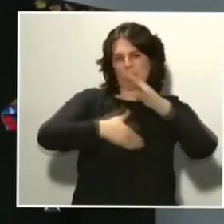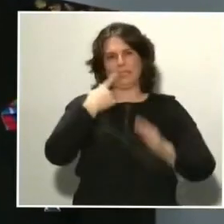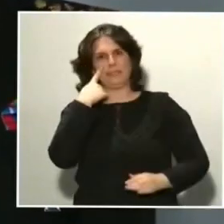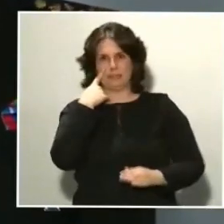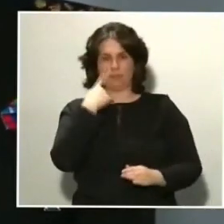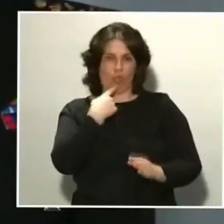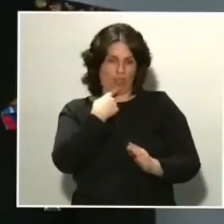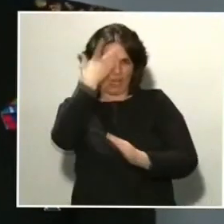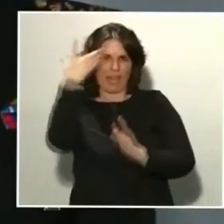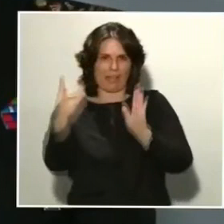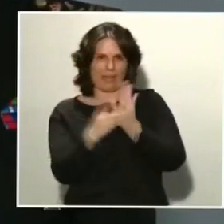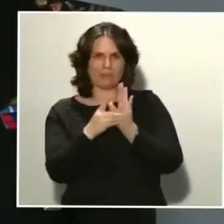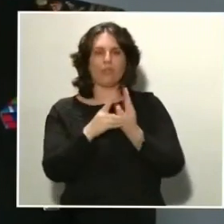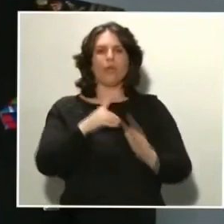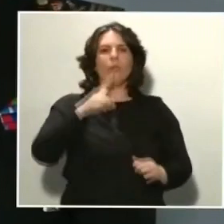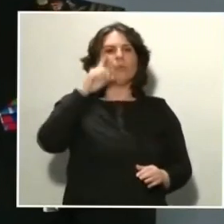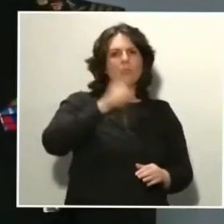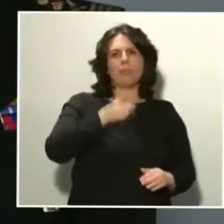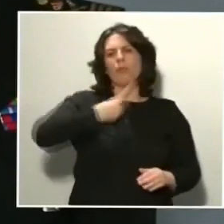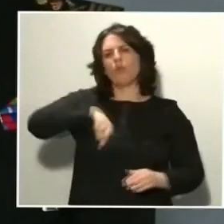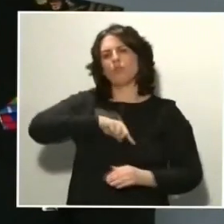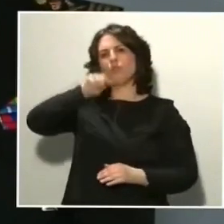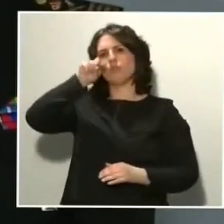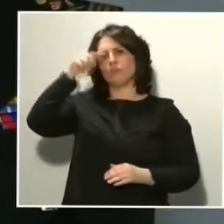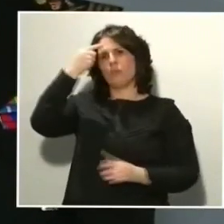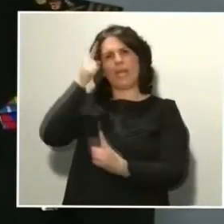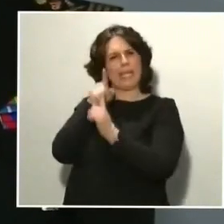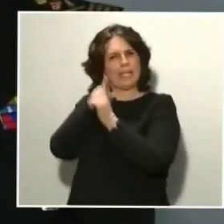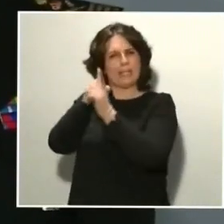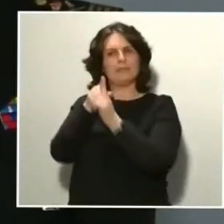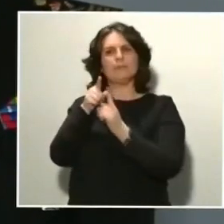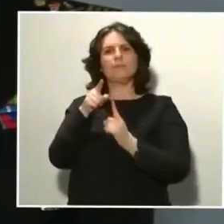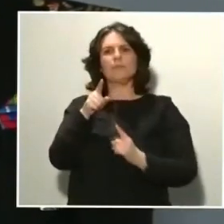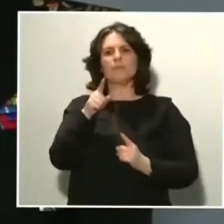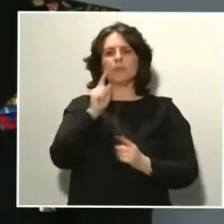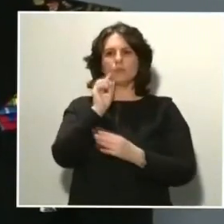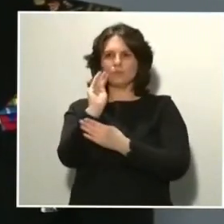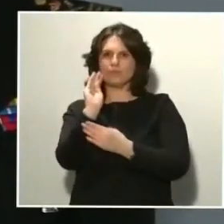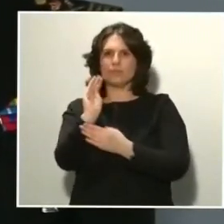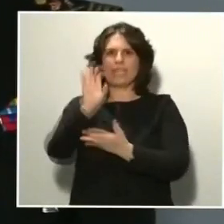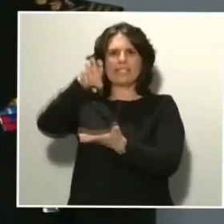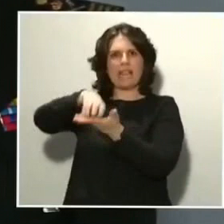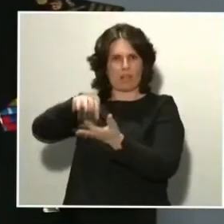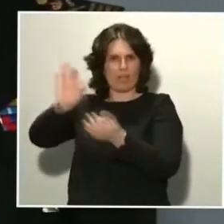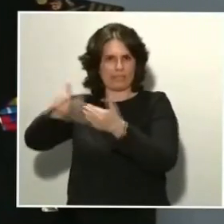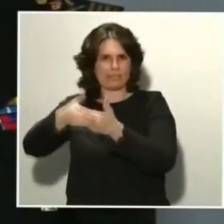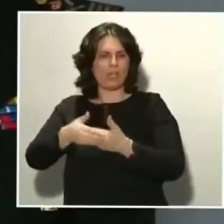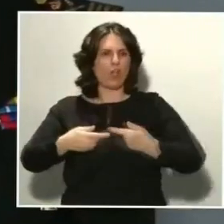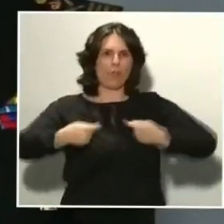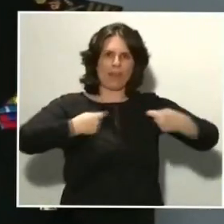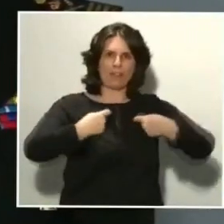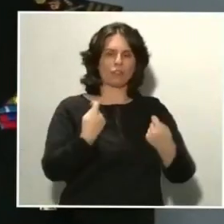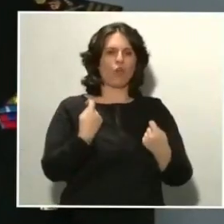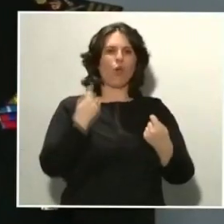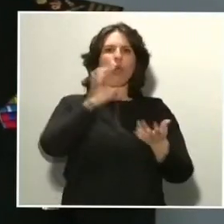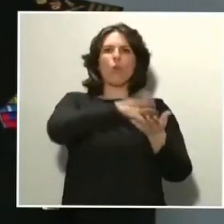preocupado mucho de custodiar las instalaciones, los comercios, los polígonos industriales que se